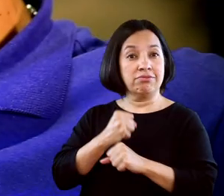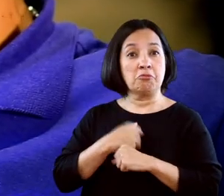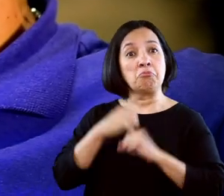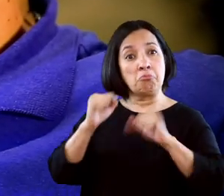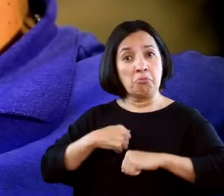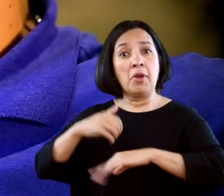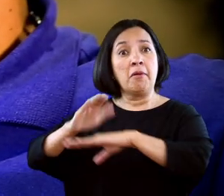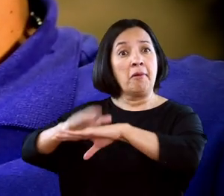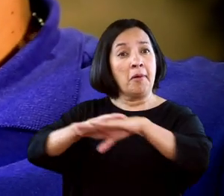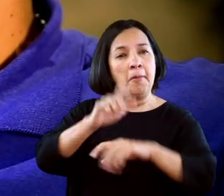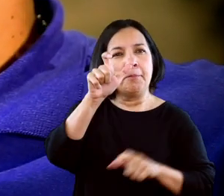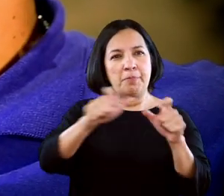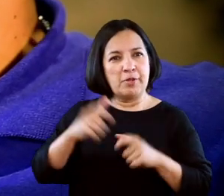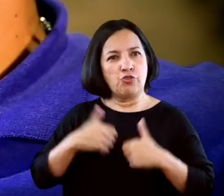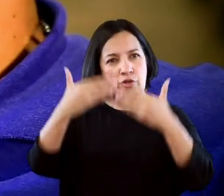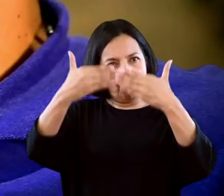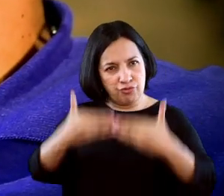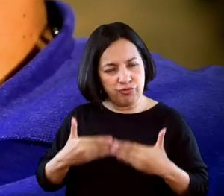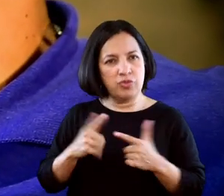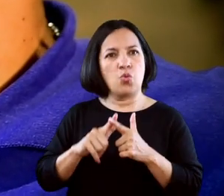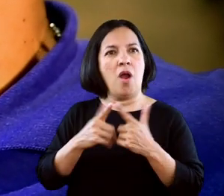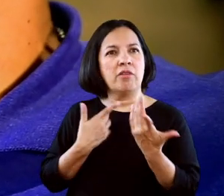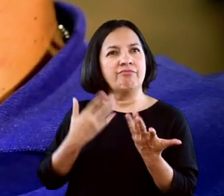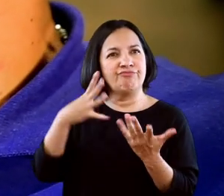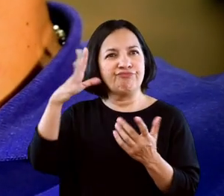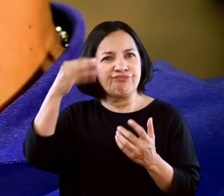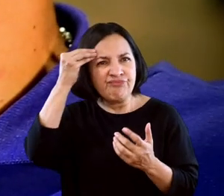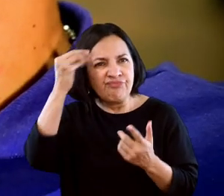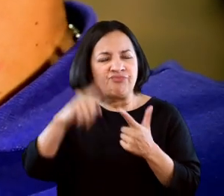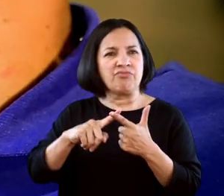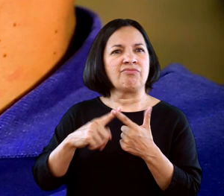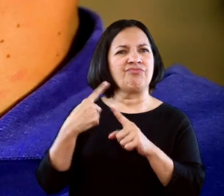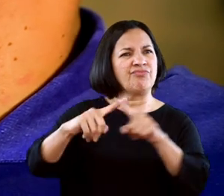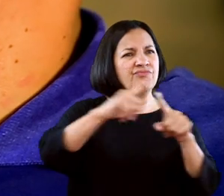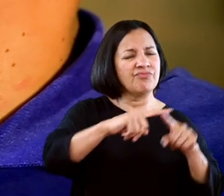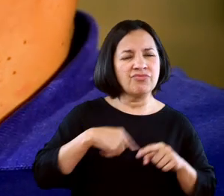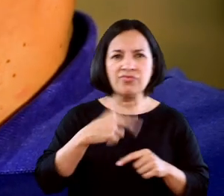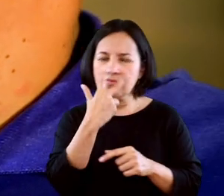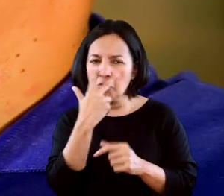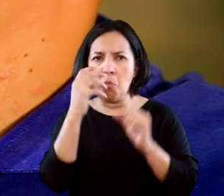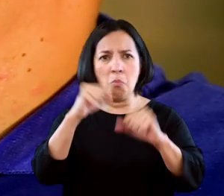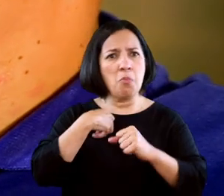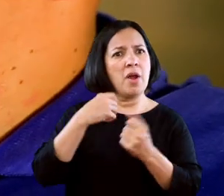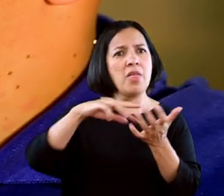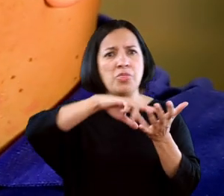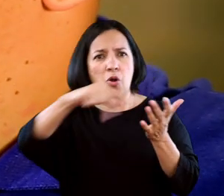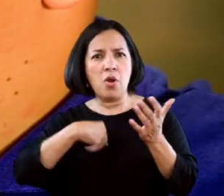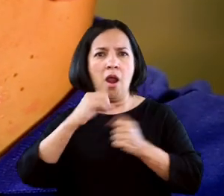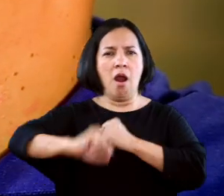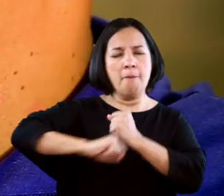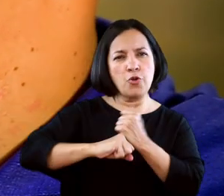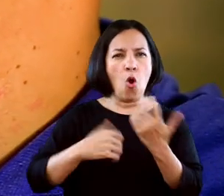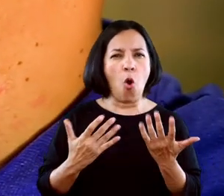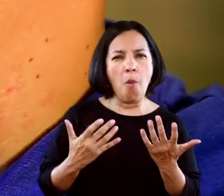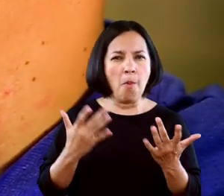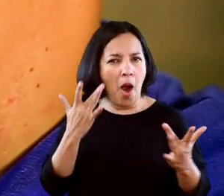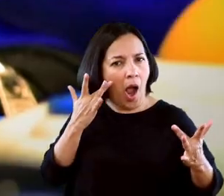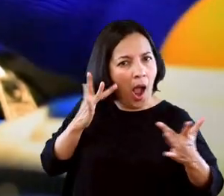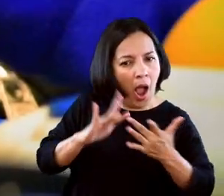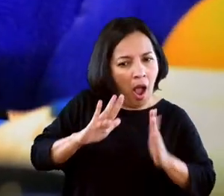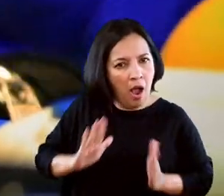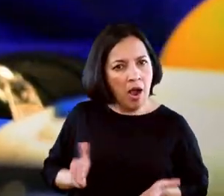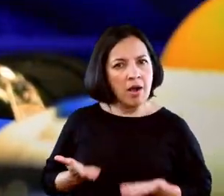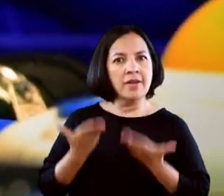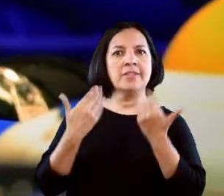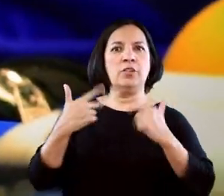Quiero invitar a otras personas con discapacidad física, visual, cognitiva, para que se acerquen a Tecnoayudas, conozcan estas tecnologías y